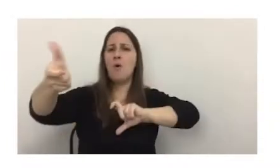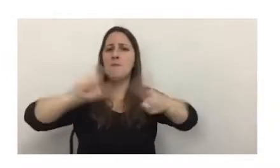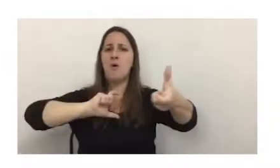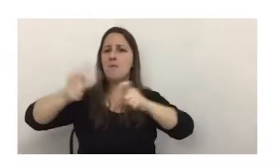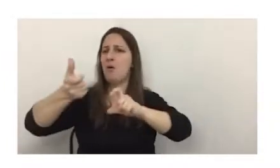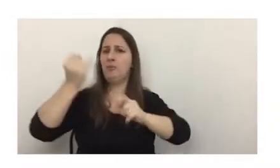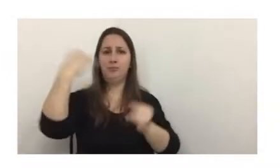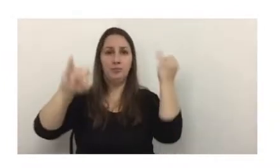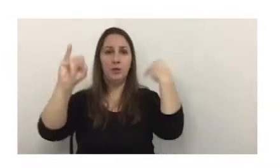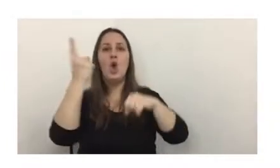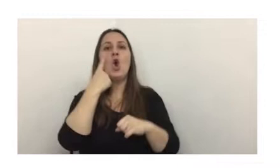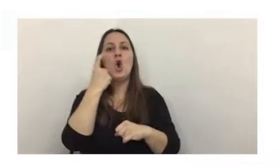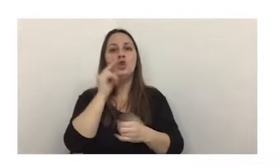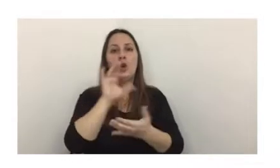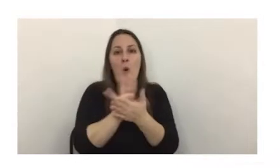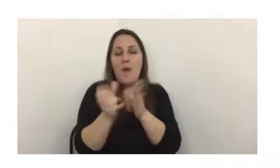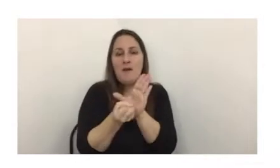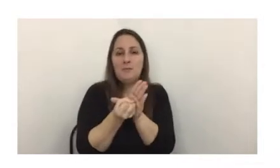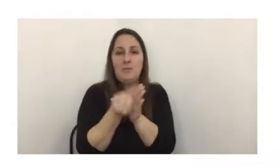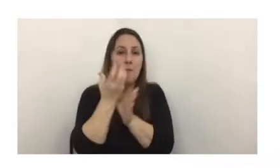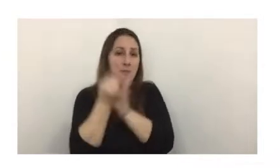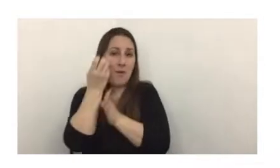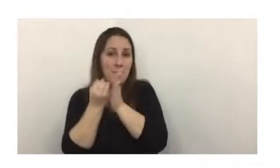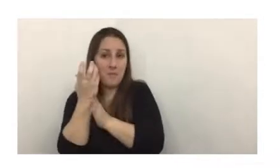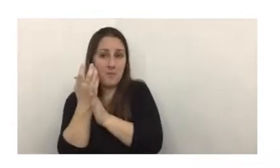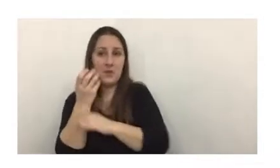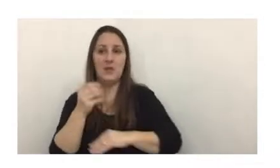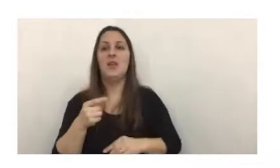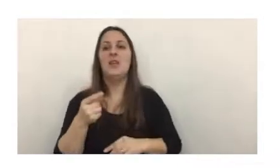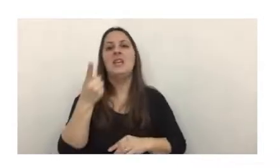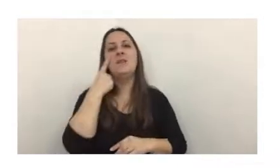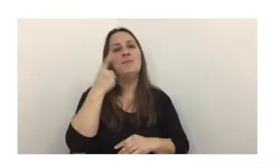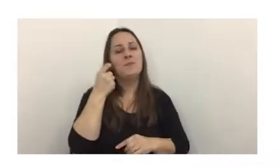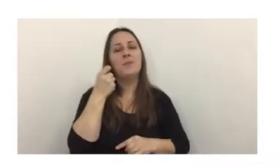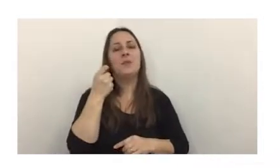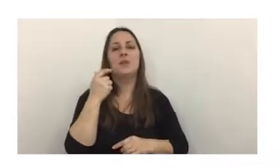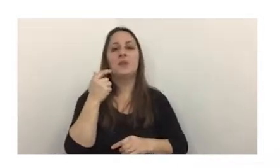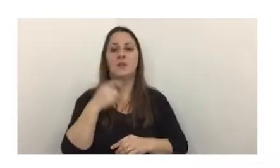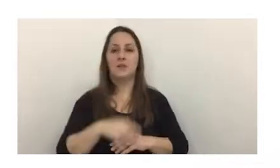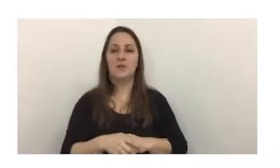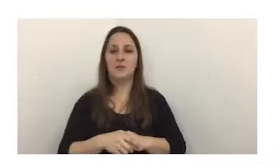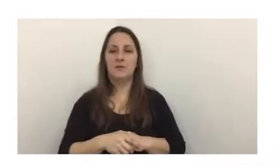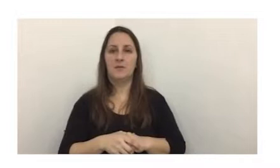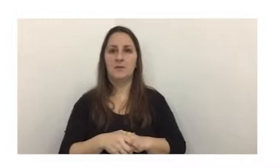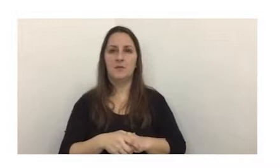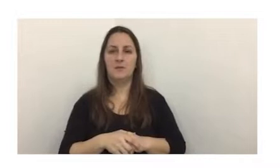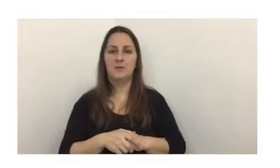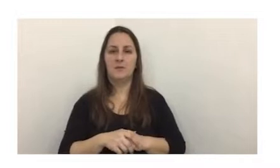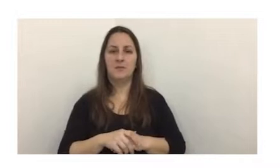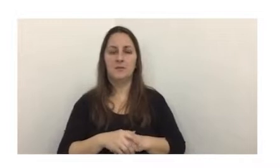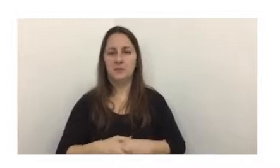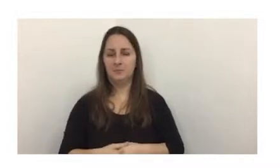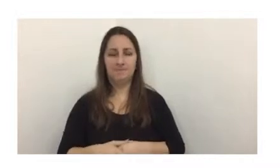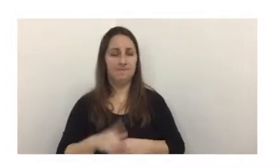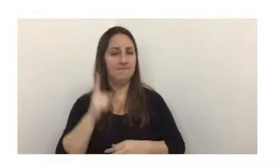creación de nuevas unidades de criptomonedas y verificar la transferencia de los recursos.